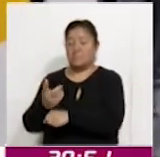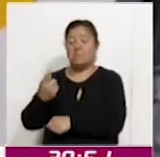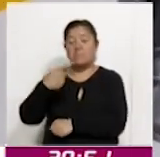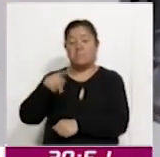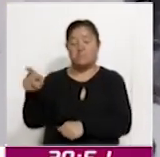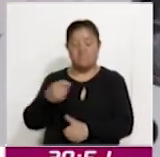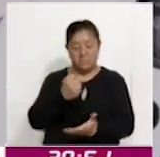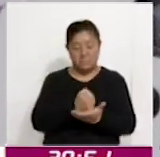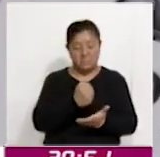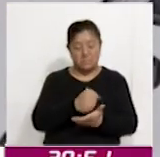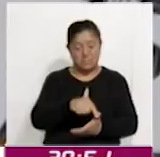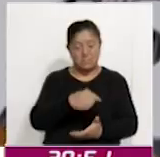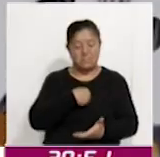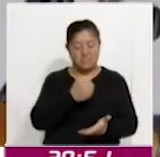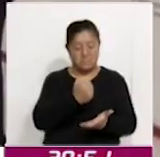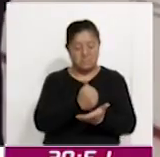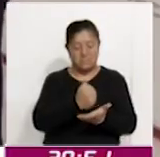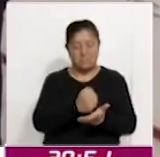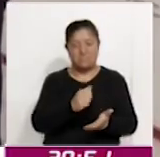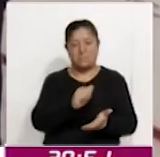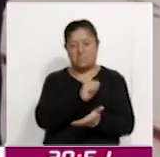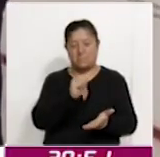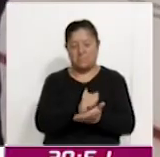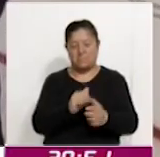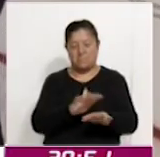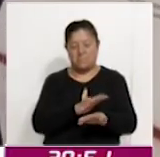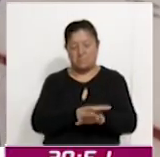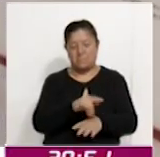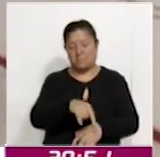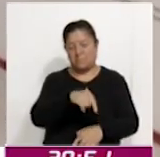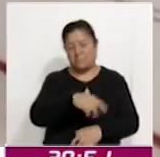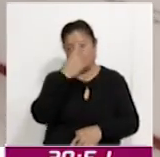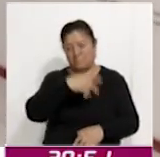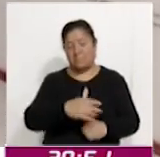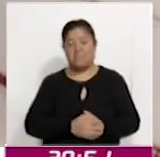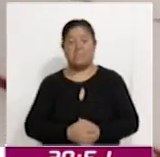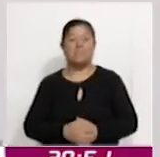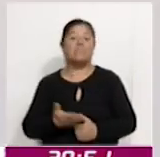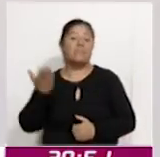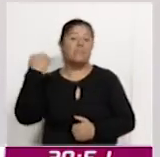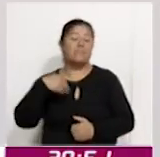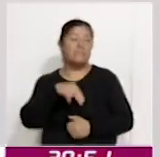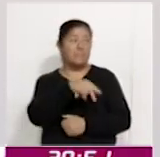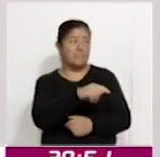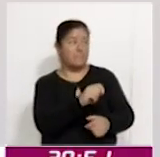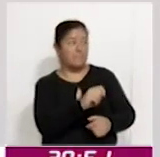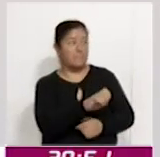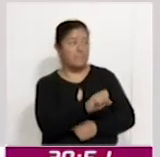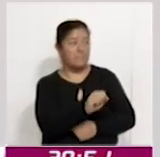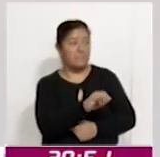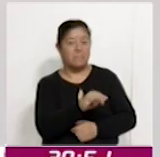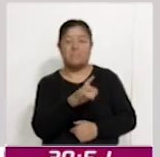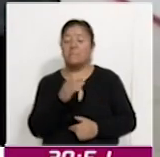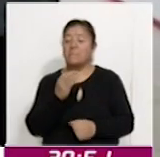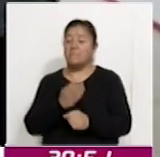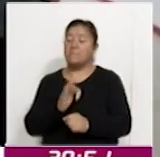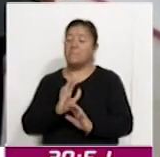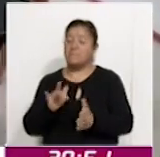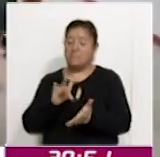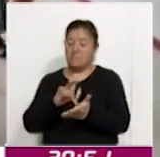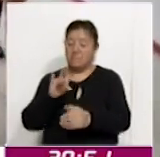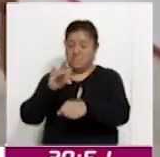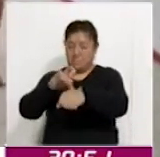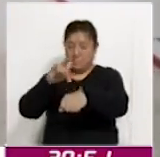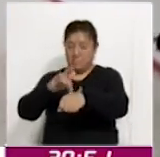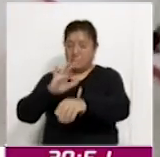Lo que comenzó como un sueño plasmado en una tesis, hoy se convirtió en una realidad tangible. La exposición Always Leonora.